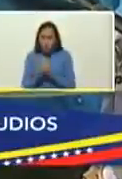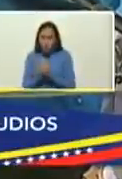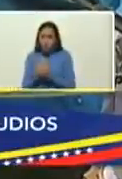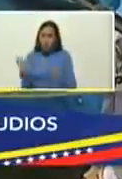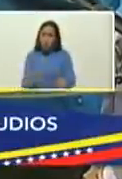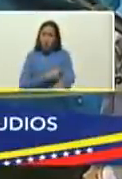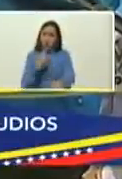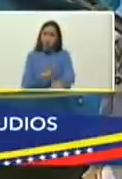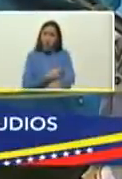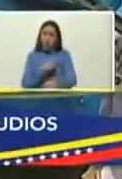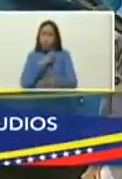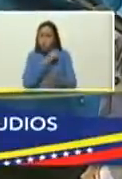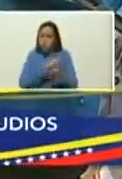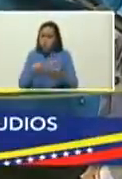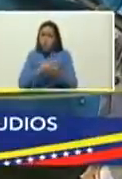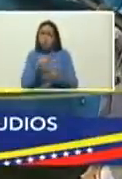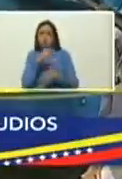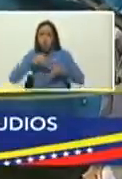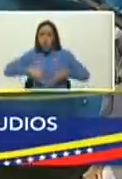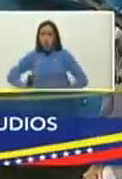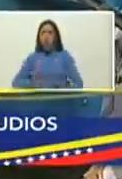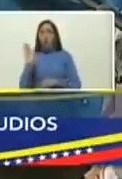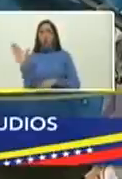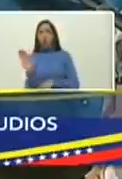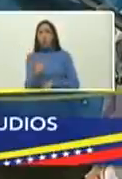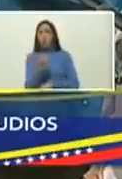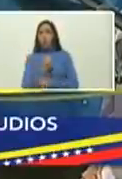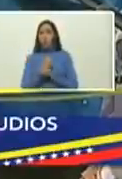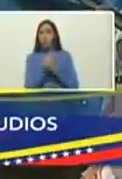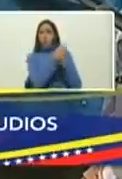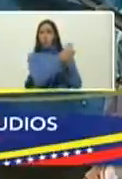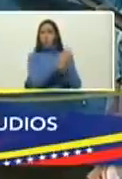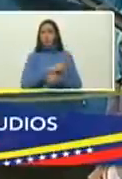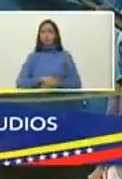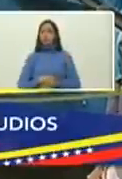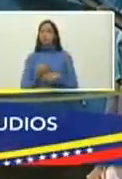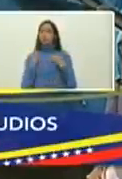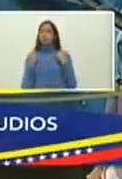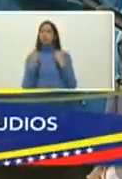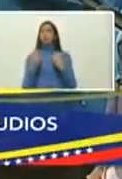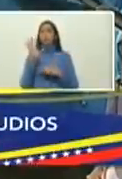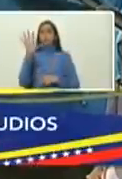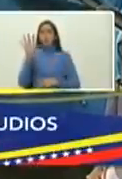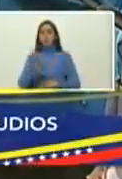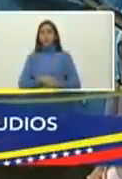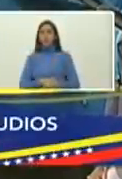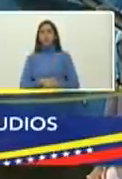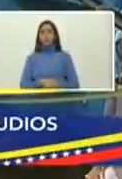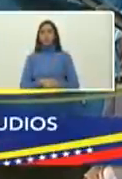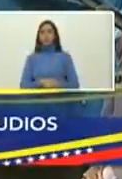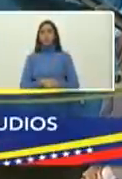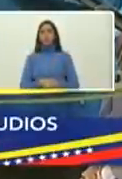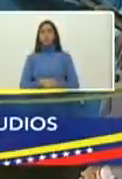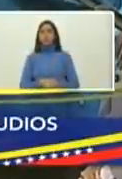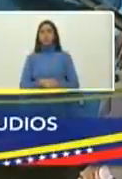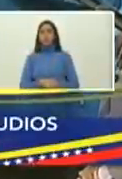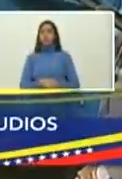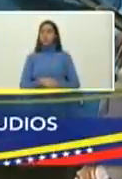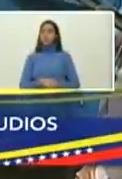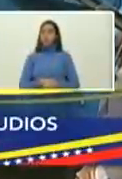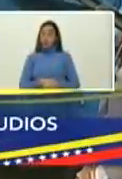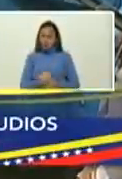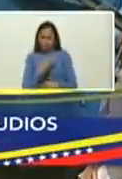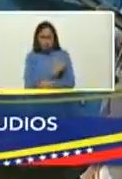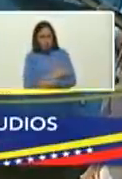de Colombia nuestra amada Colombia muy amada Colombia Colombia está en nuestra